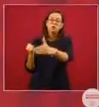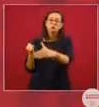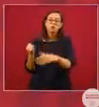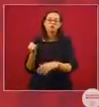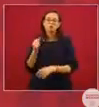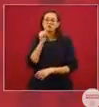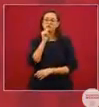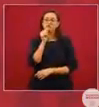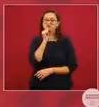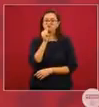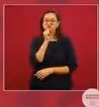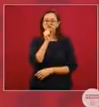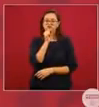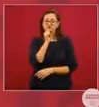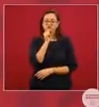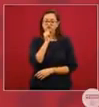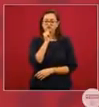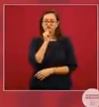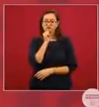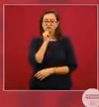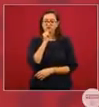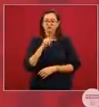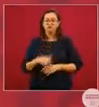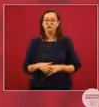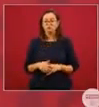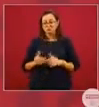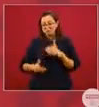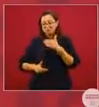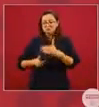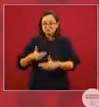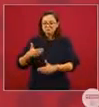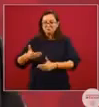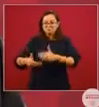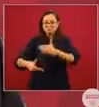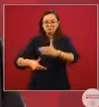consideramos va a suceder